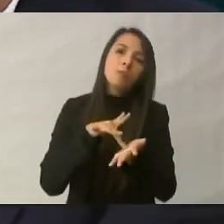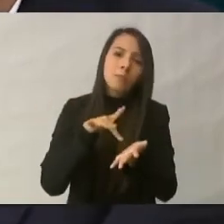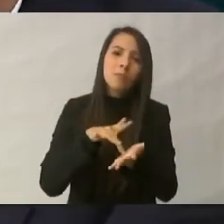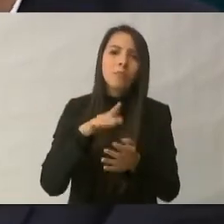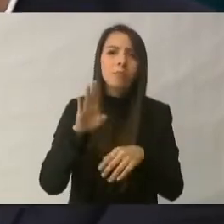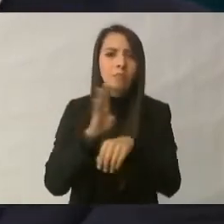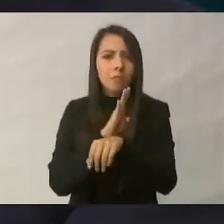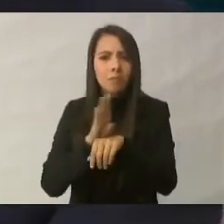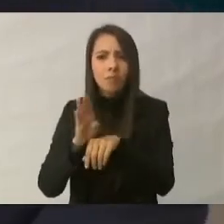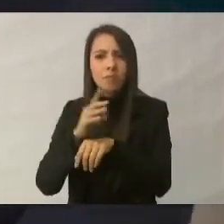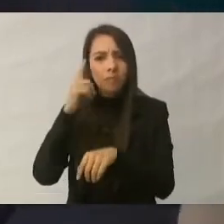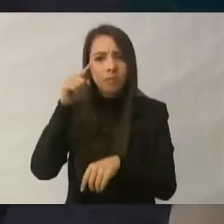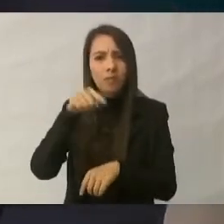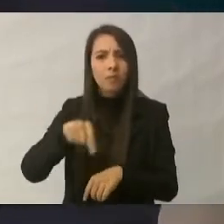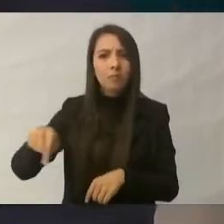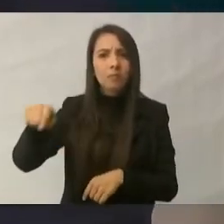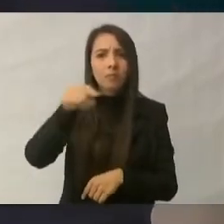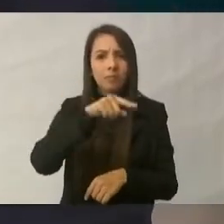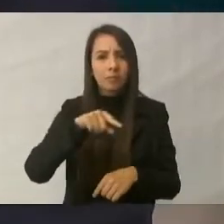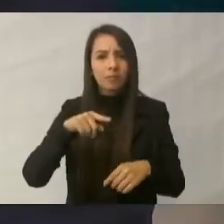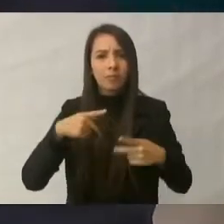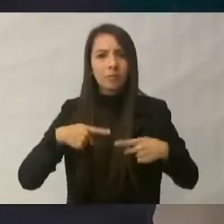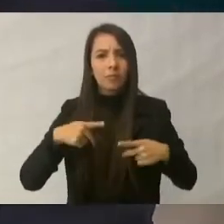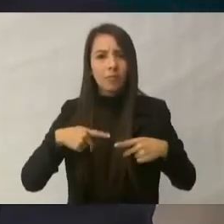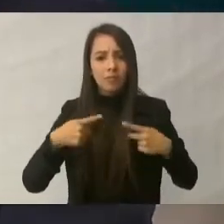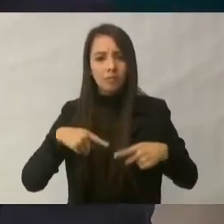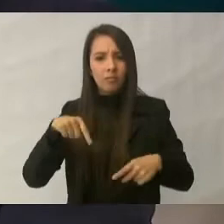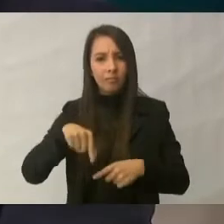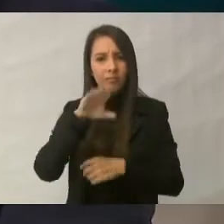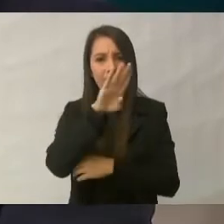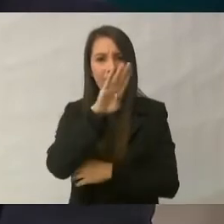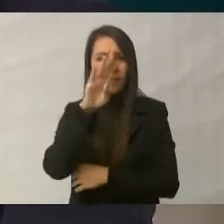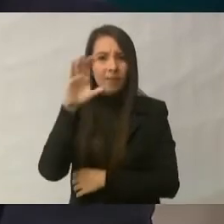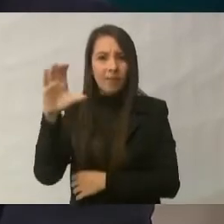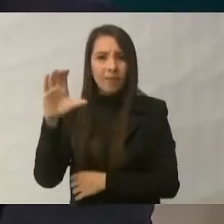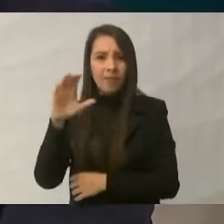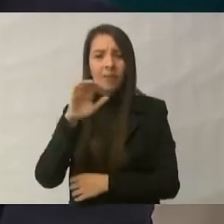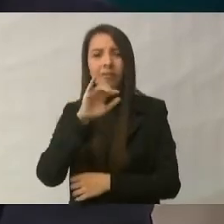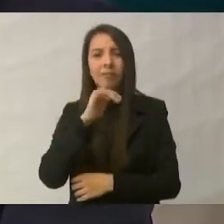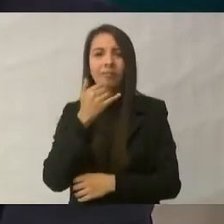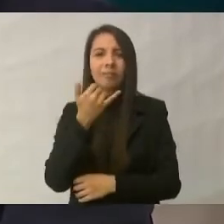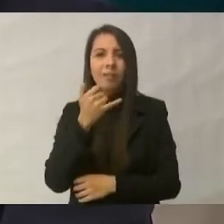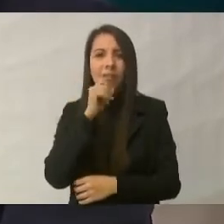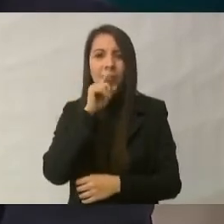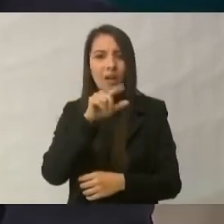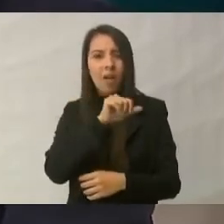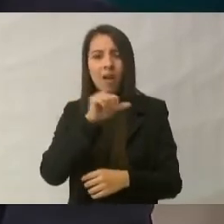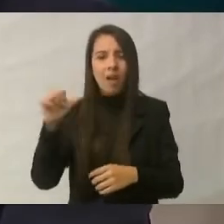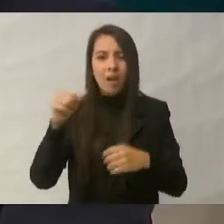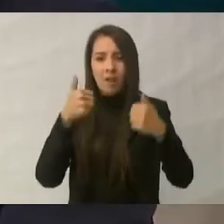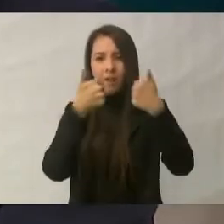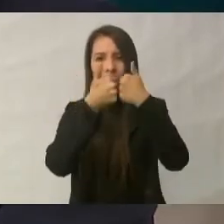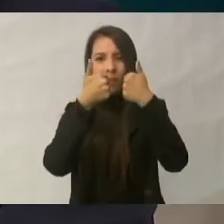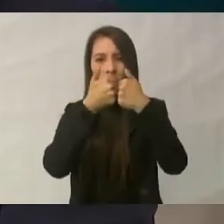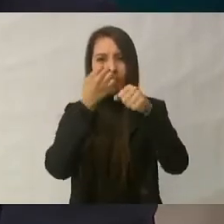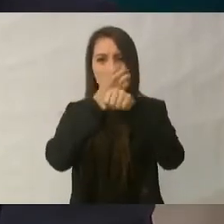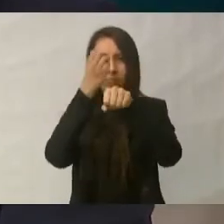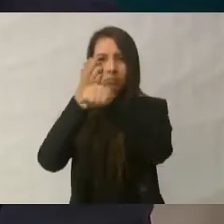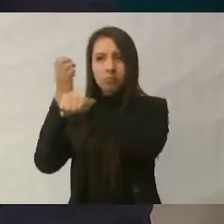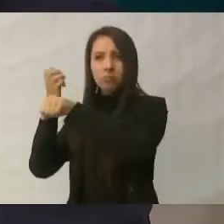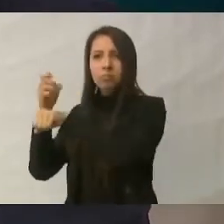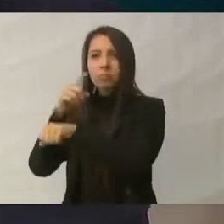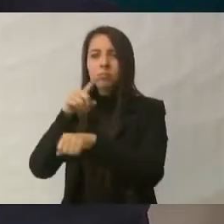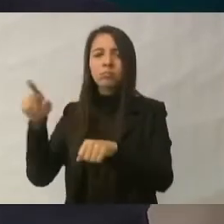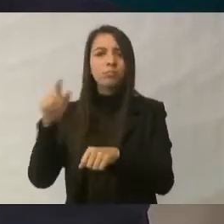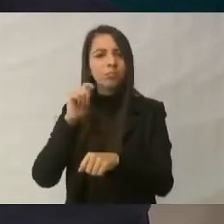la población de Baja California y de los estados fronterizos, se refrenda, eso